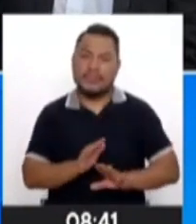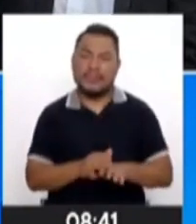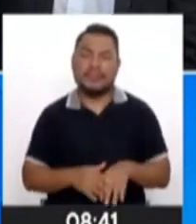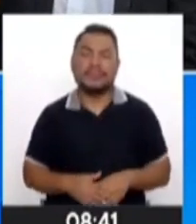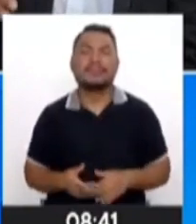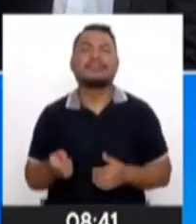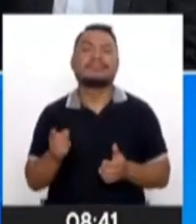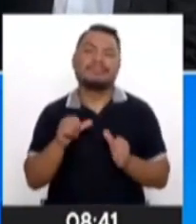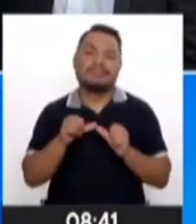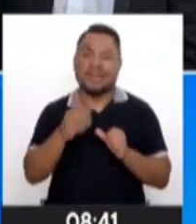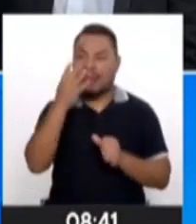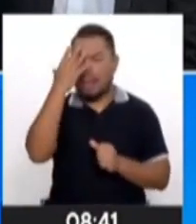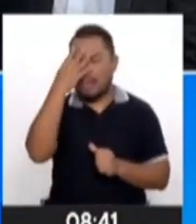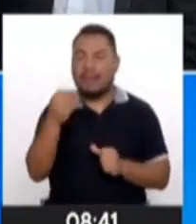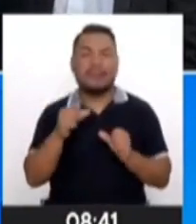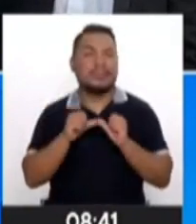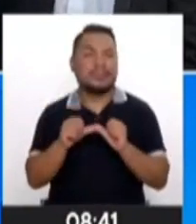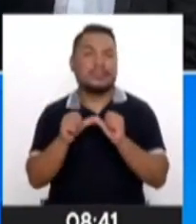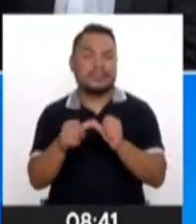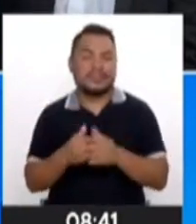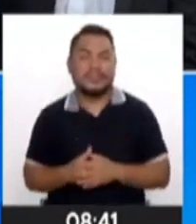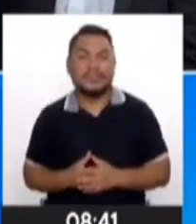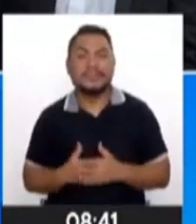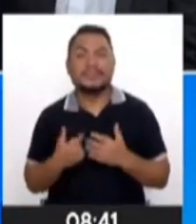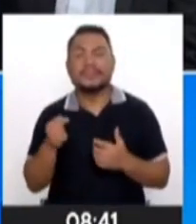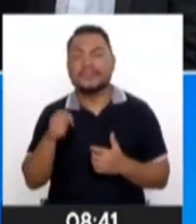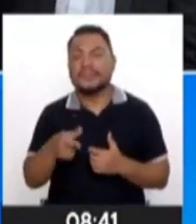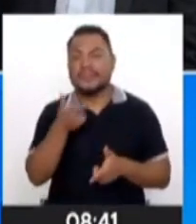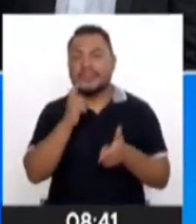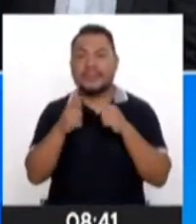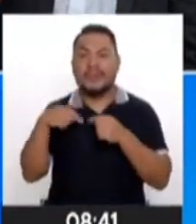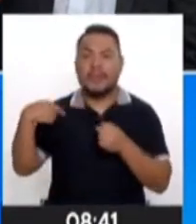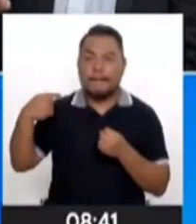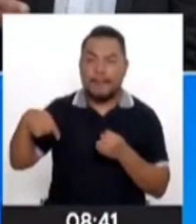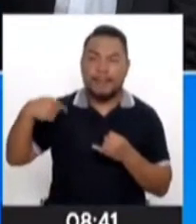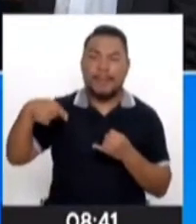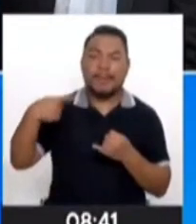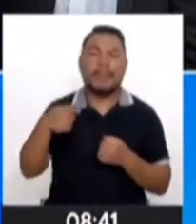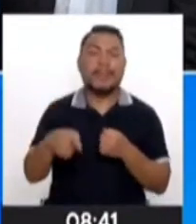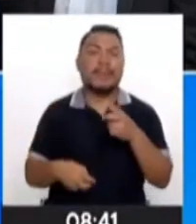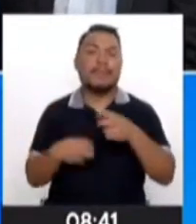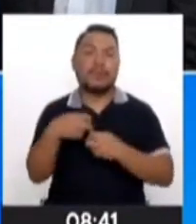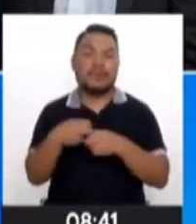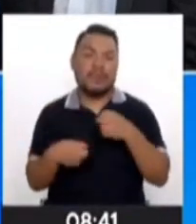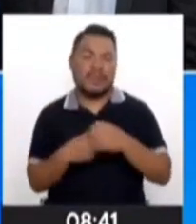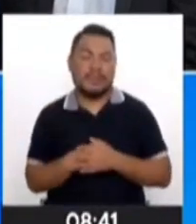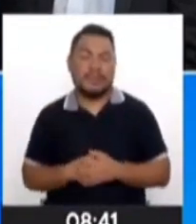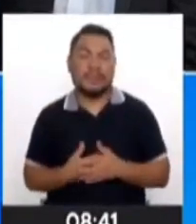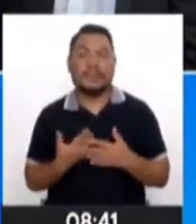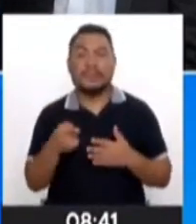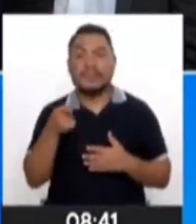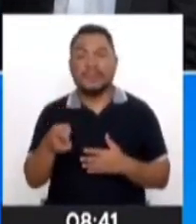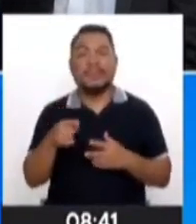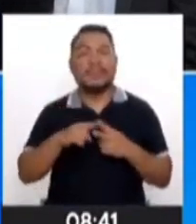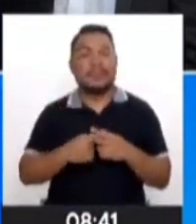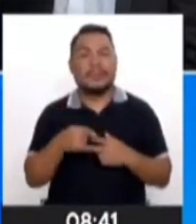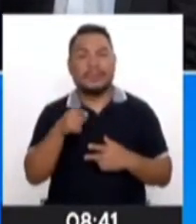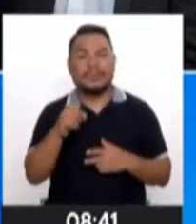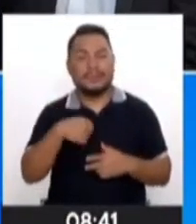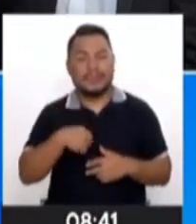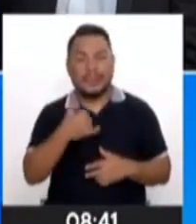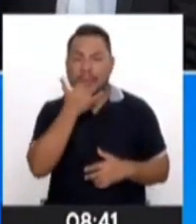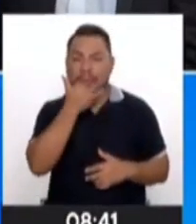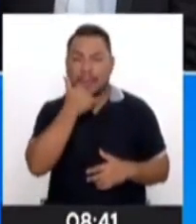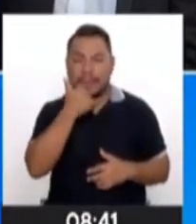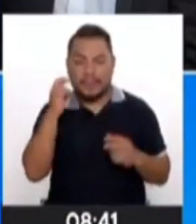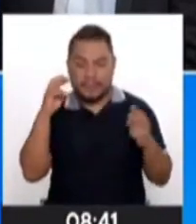que continúa y se comienza a convertir en un bebedor problema. Ahí es donde tienes que pensar qué está pasando en mí